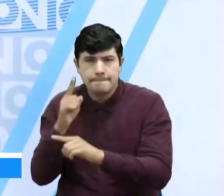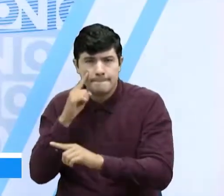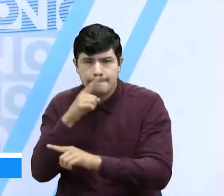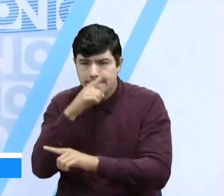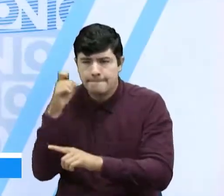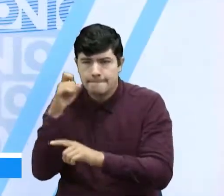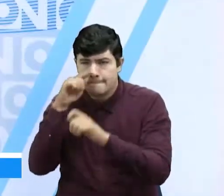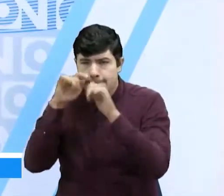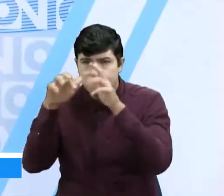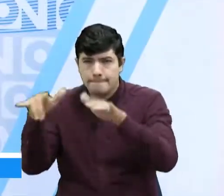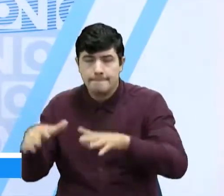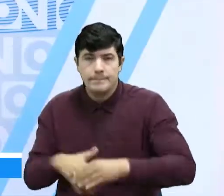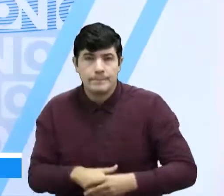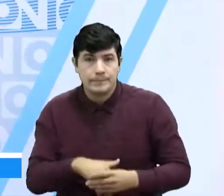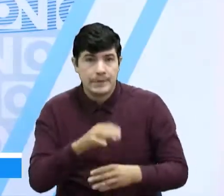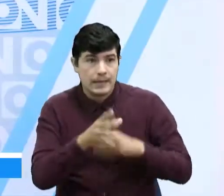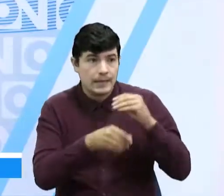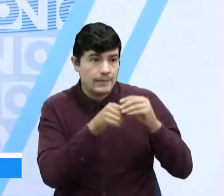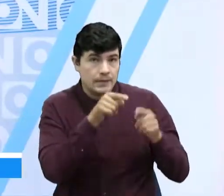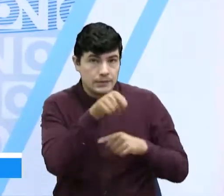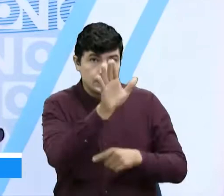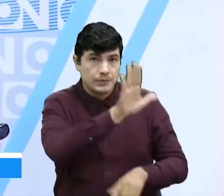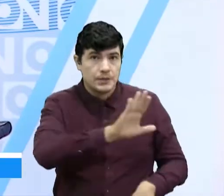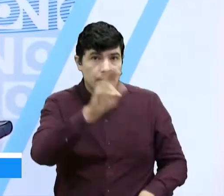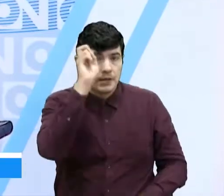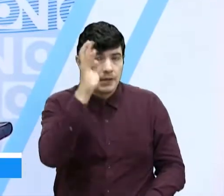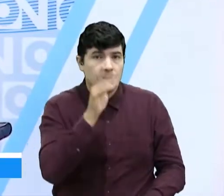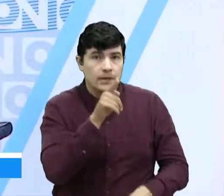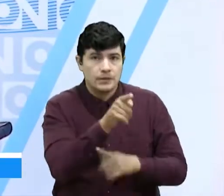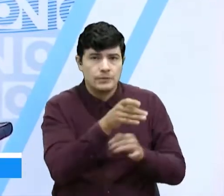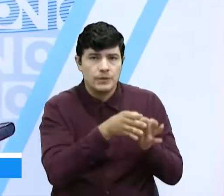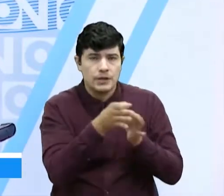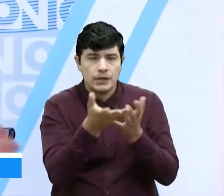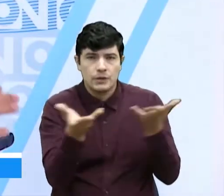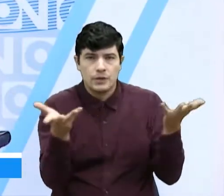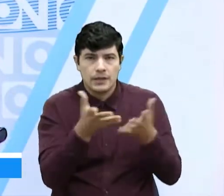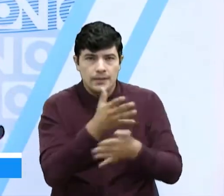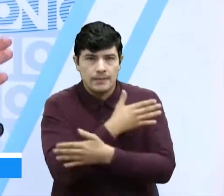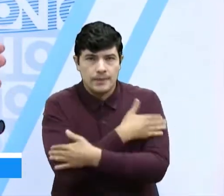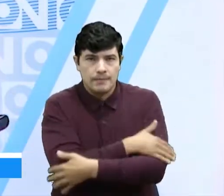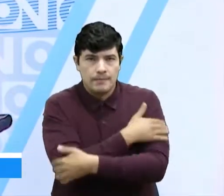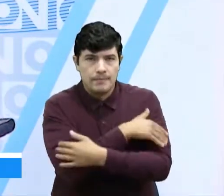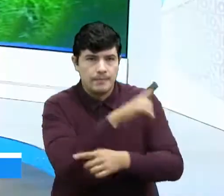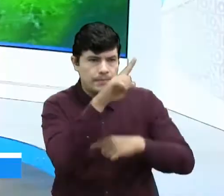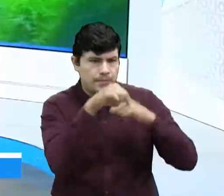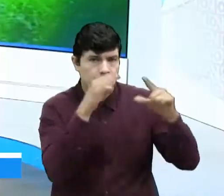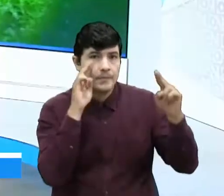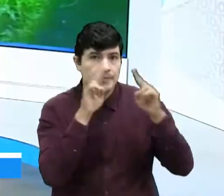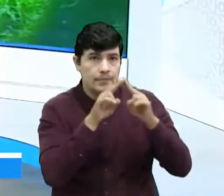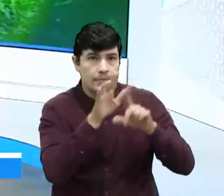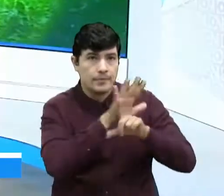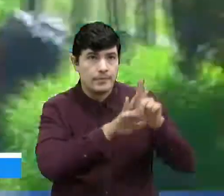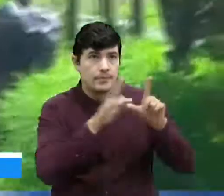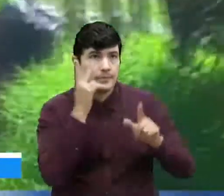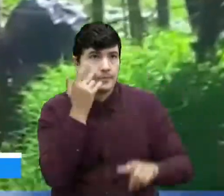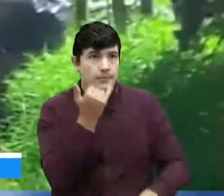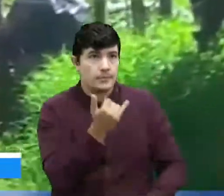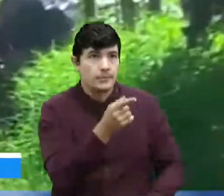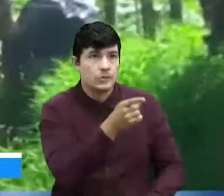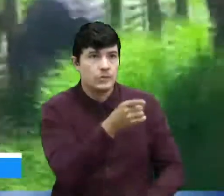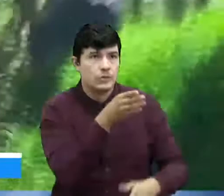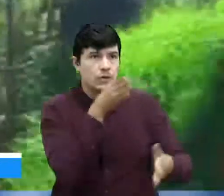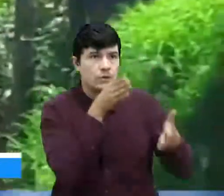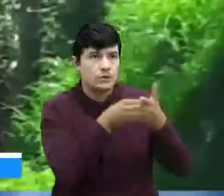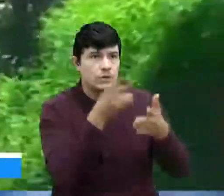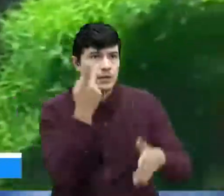seguimos en norte de Santander porque nos llegan también estas imágenes exactamente del municipio de Pamplona, ahí vemos en la gran pantalla esta denuncia